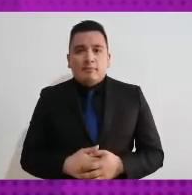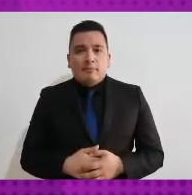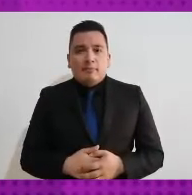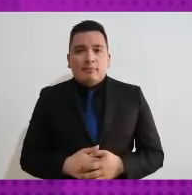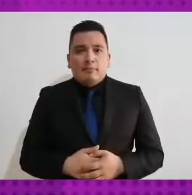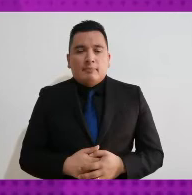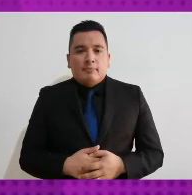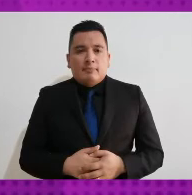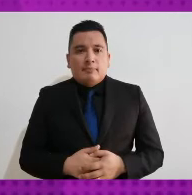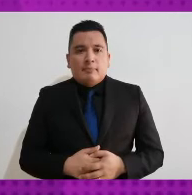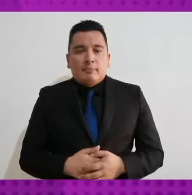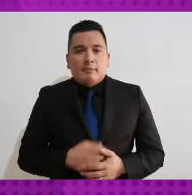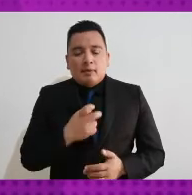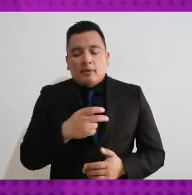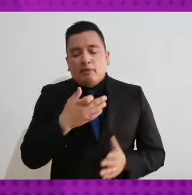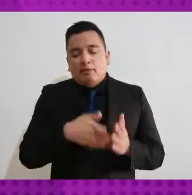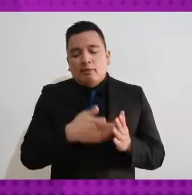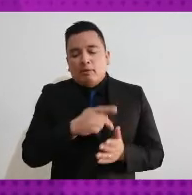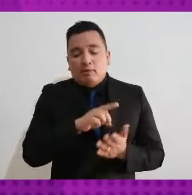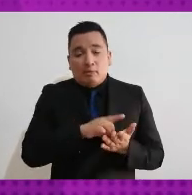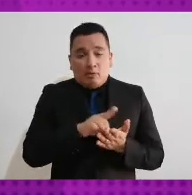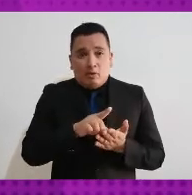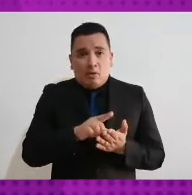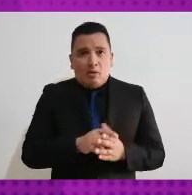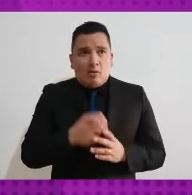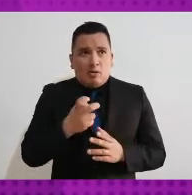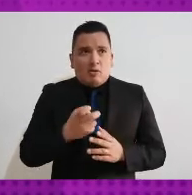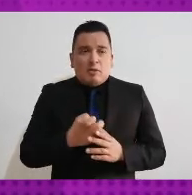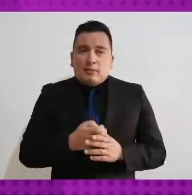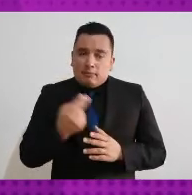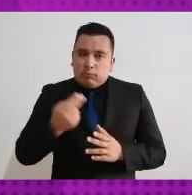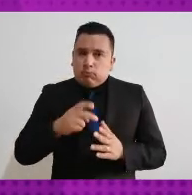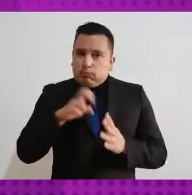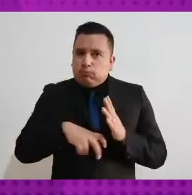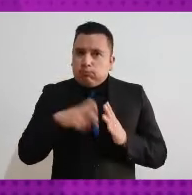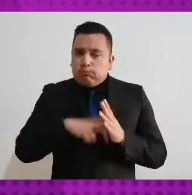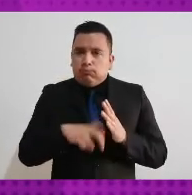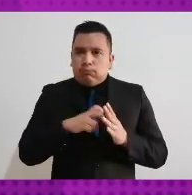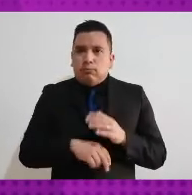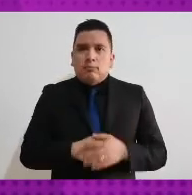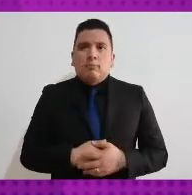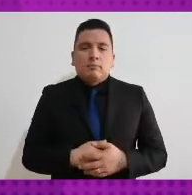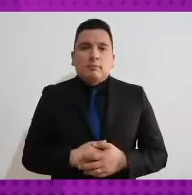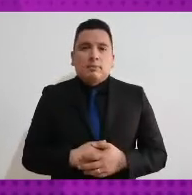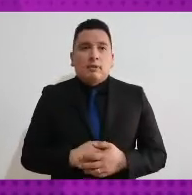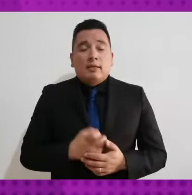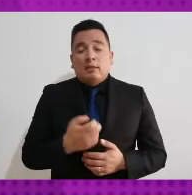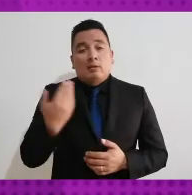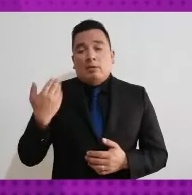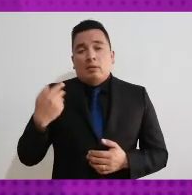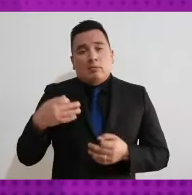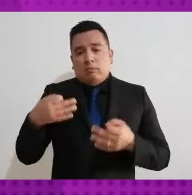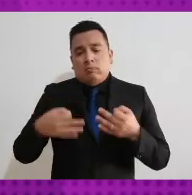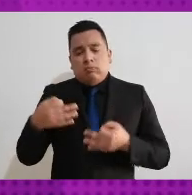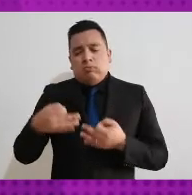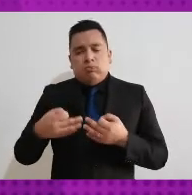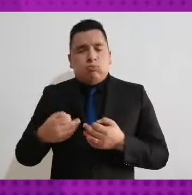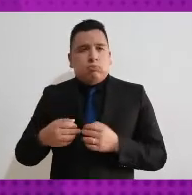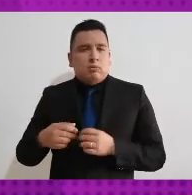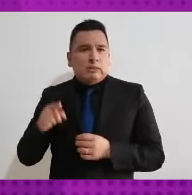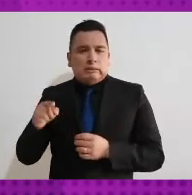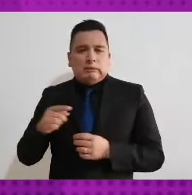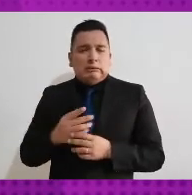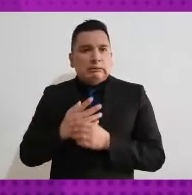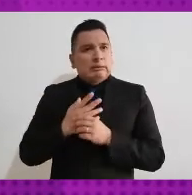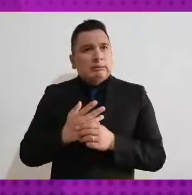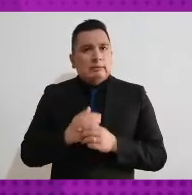garantizado su derecho a votar que apenas está resarciendo gracias a una sentencia de la sala superior en donde nos